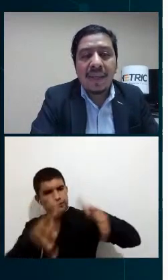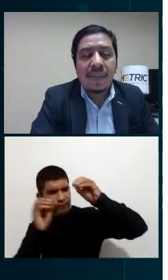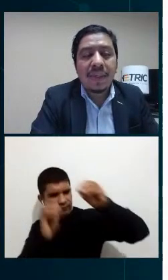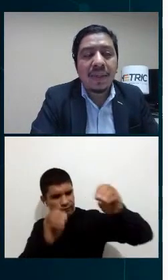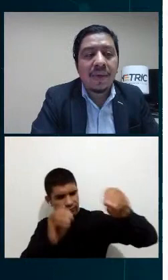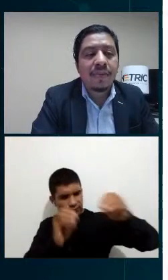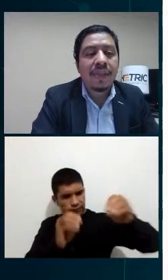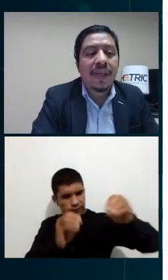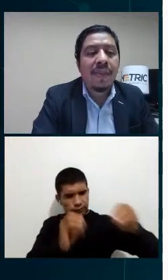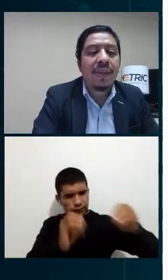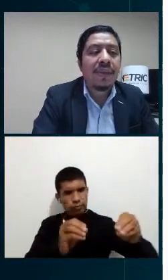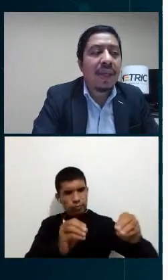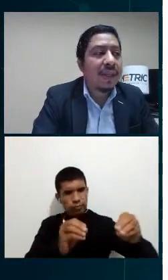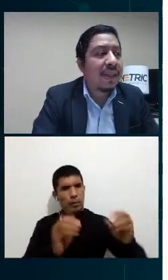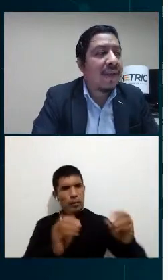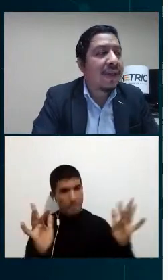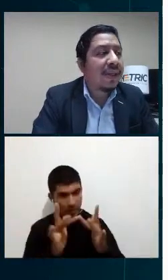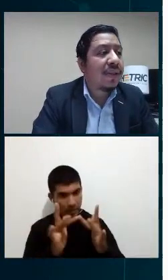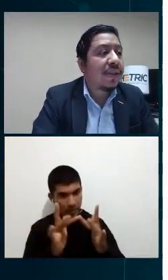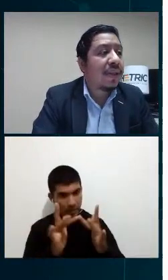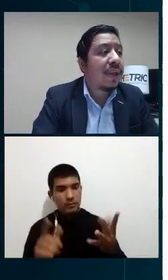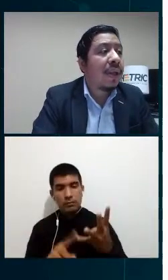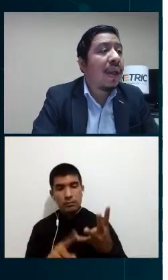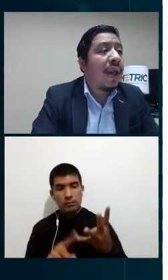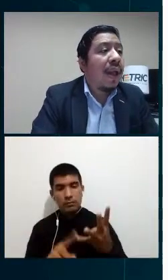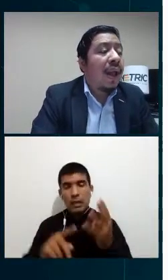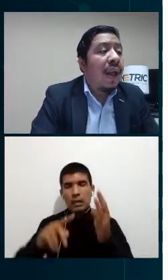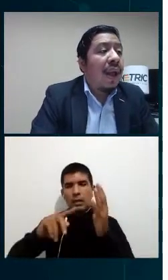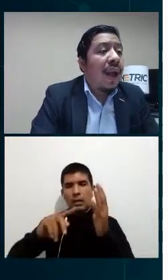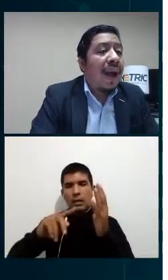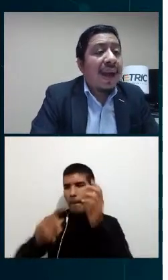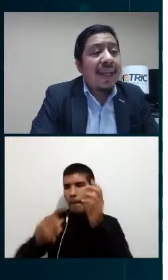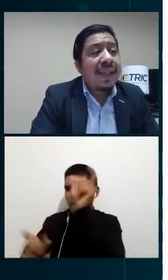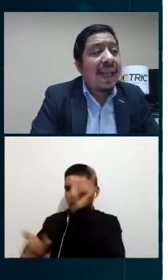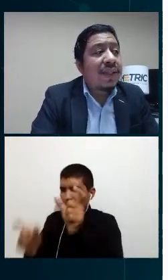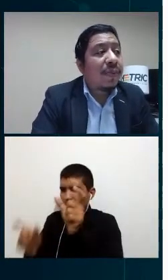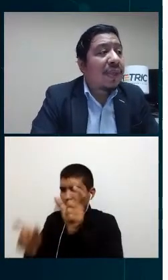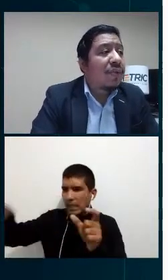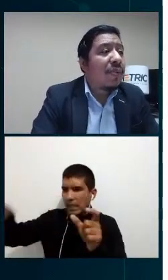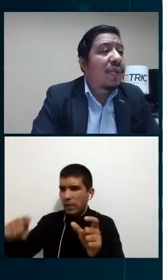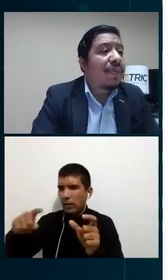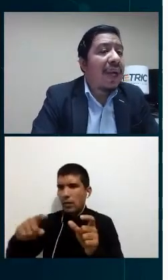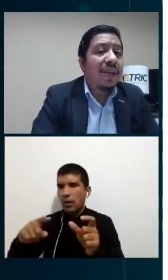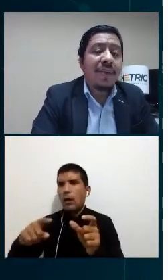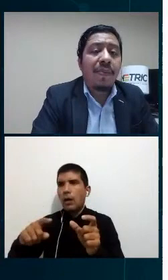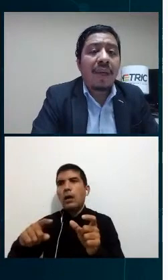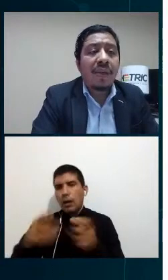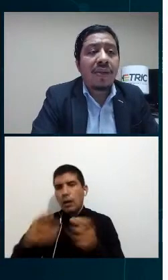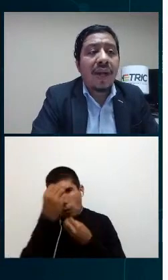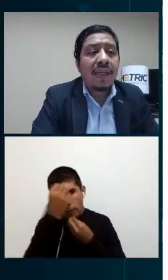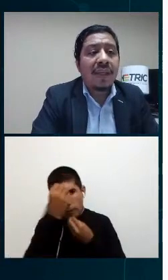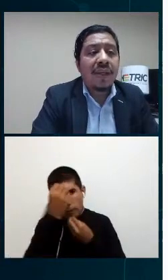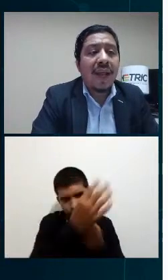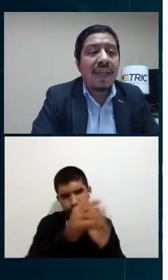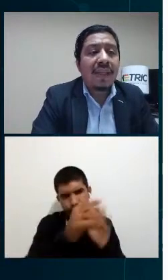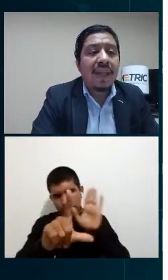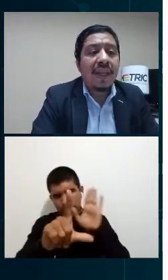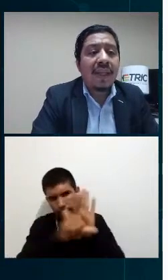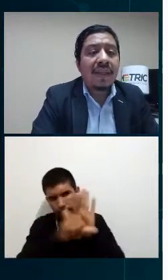cumplir al 100% los procedimientos establecidos a raíz de esto pues tuvimos varios impactos